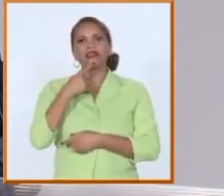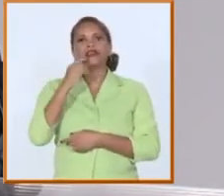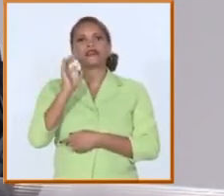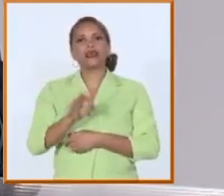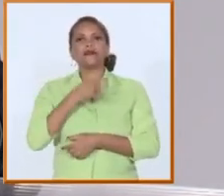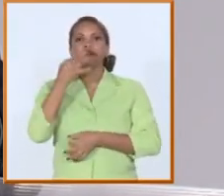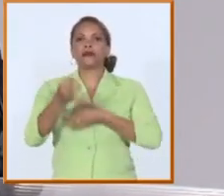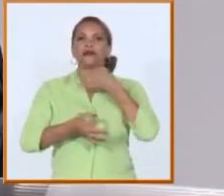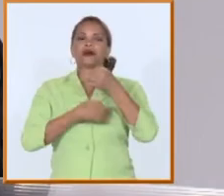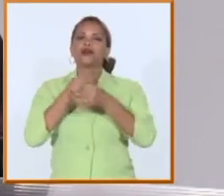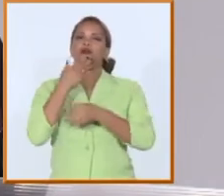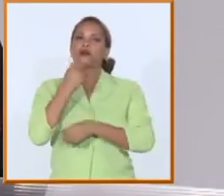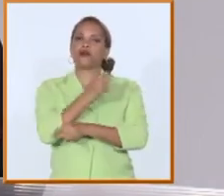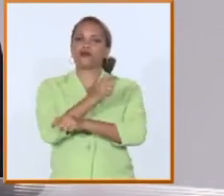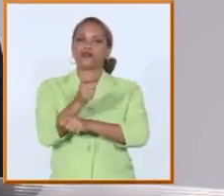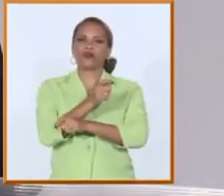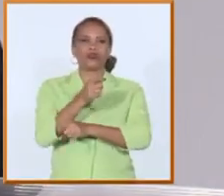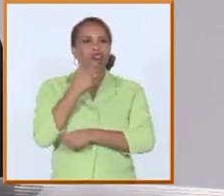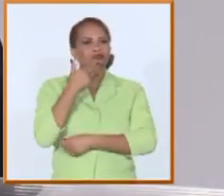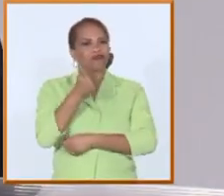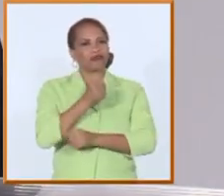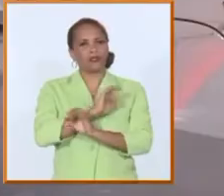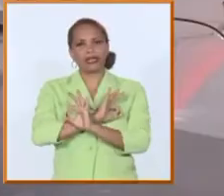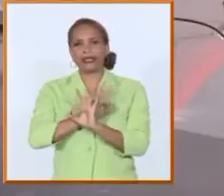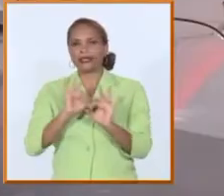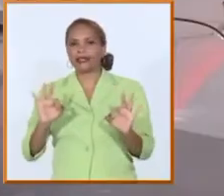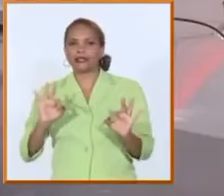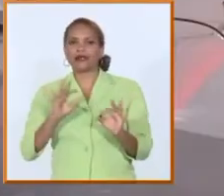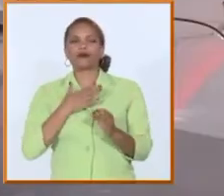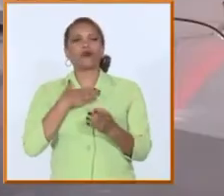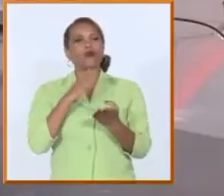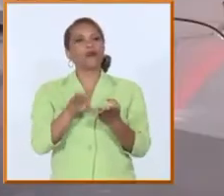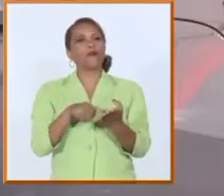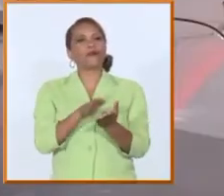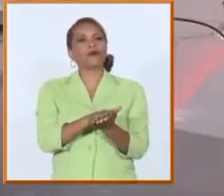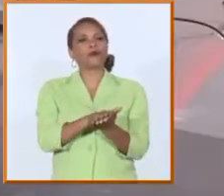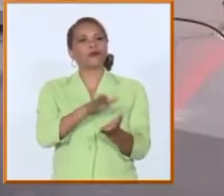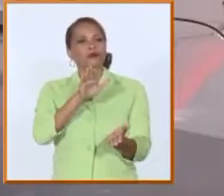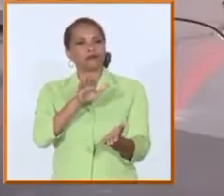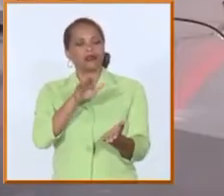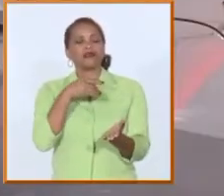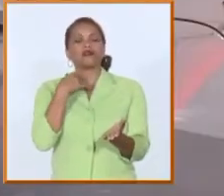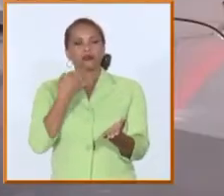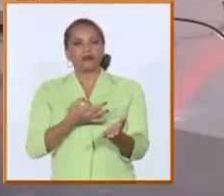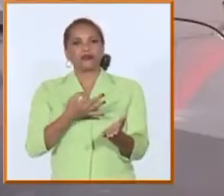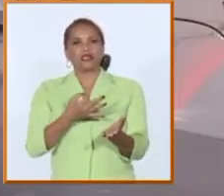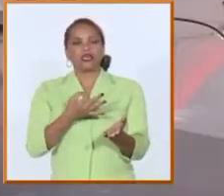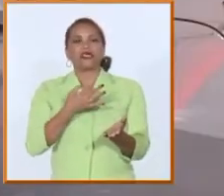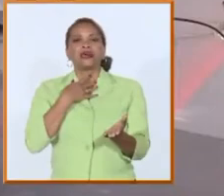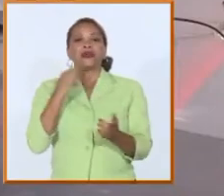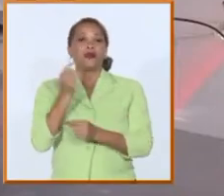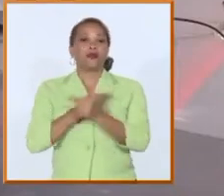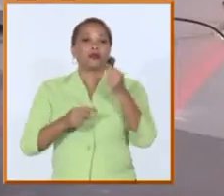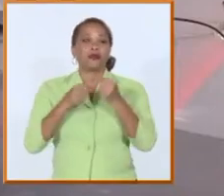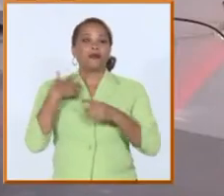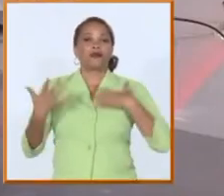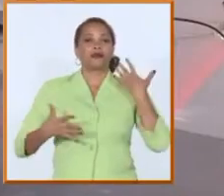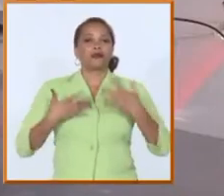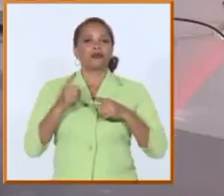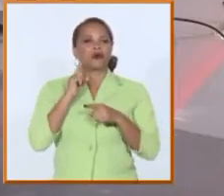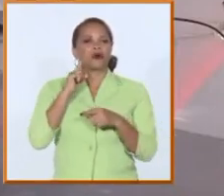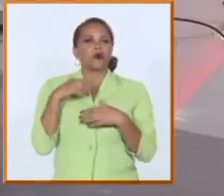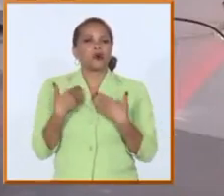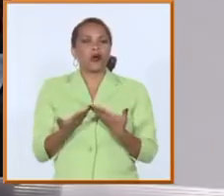la labor del claustro de un claustro de calidad comprometido que como hemos dicho en otras ocasiones su principal motivación es